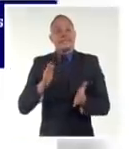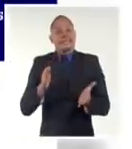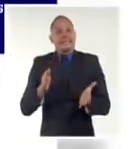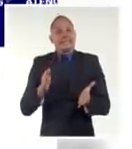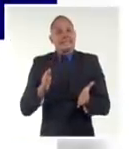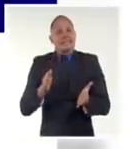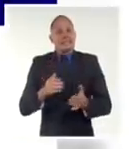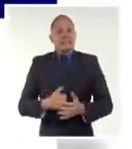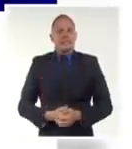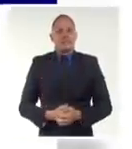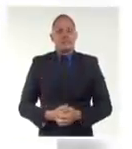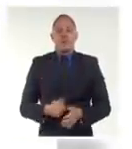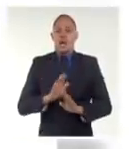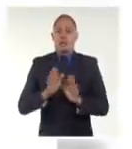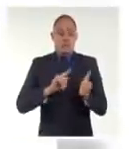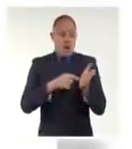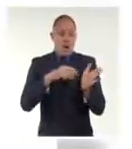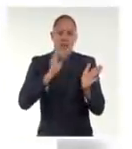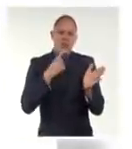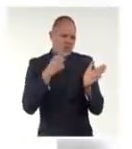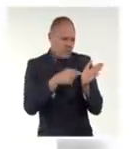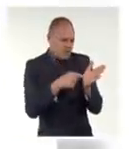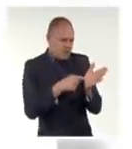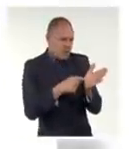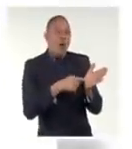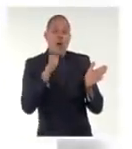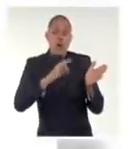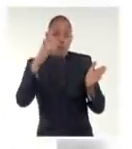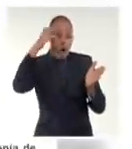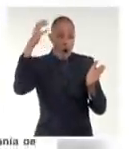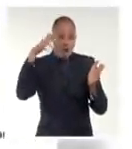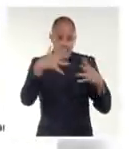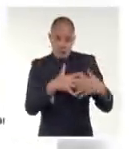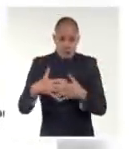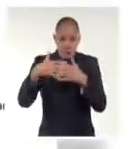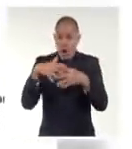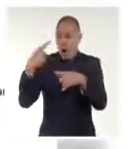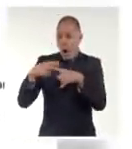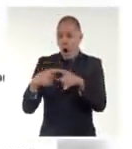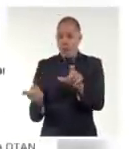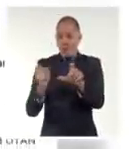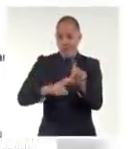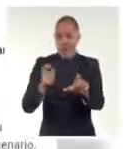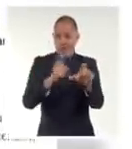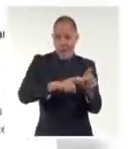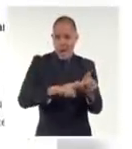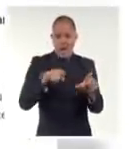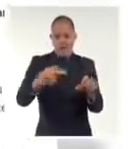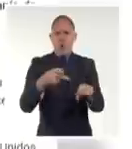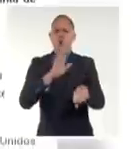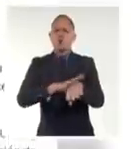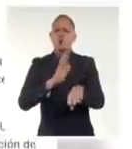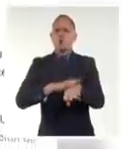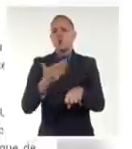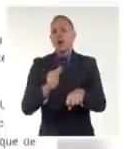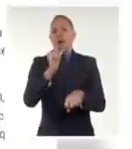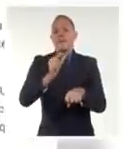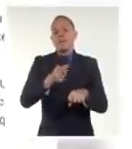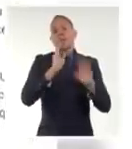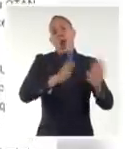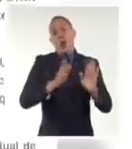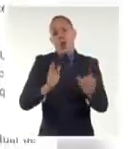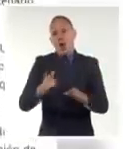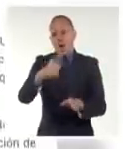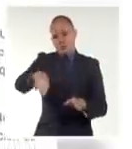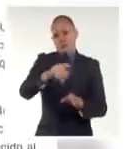El texto añade que los Estados Unidos y sus aliados son también los responsables de la muerte de cientos de miles de